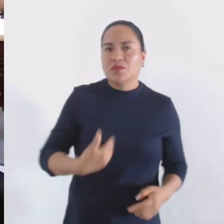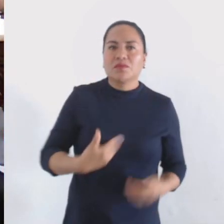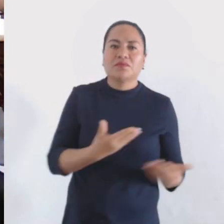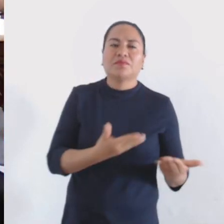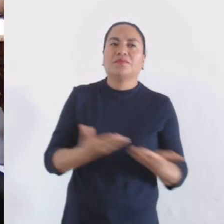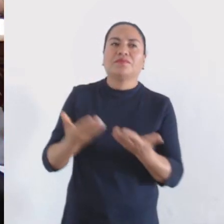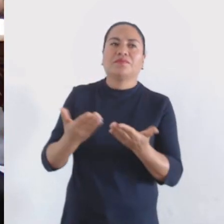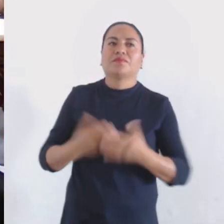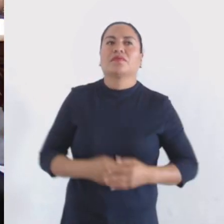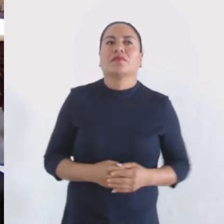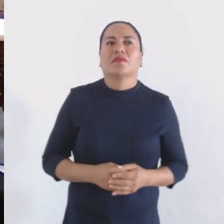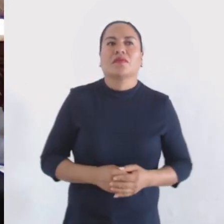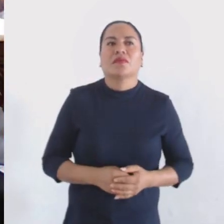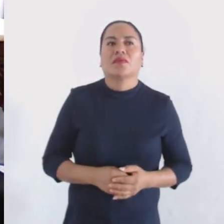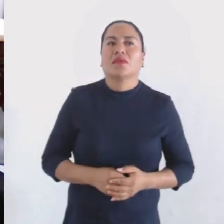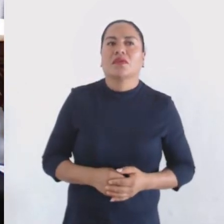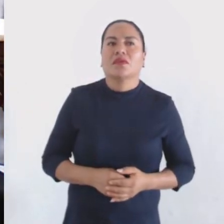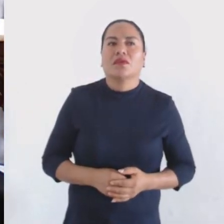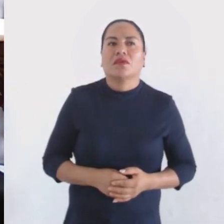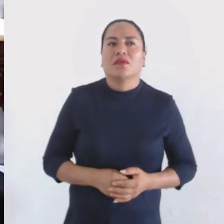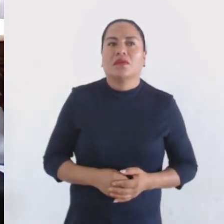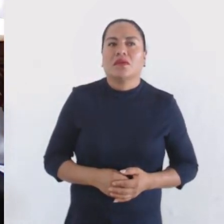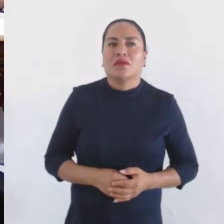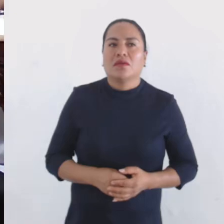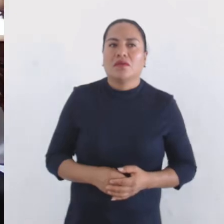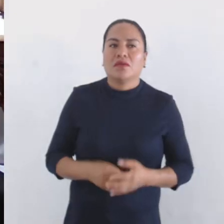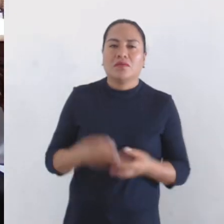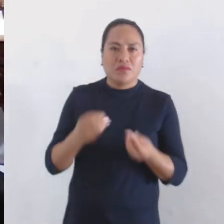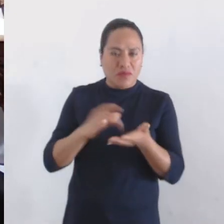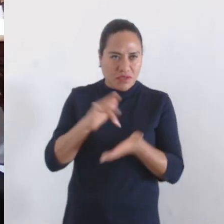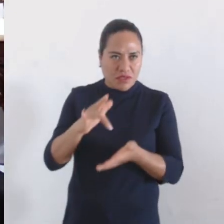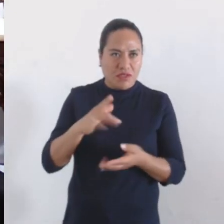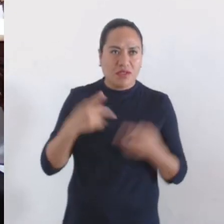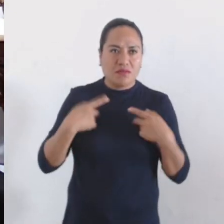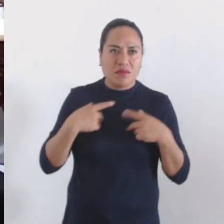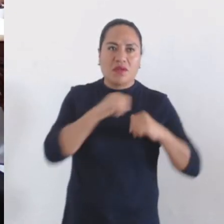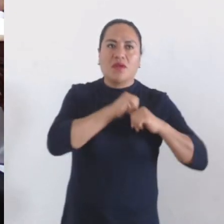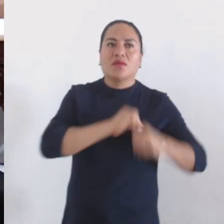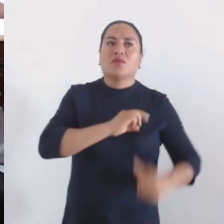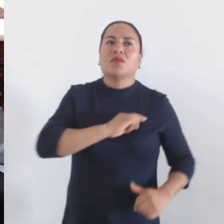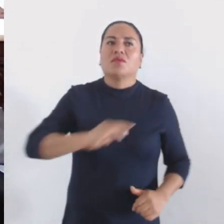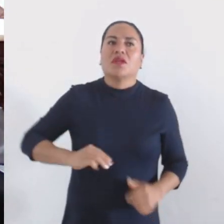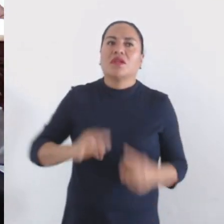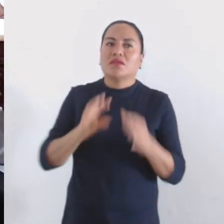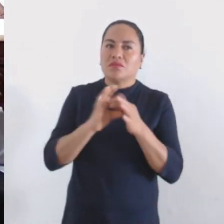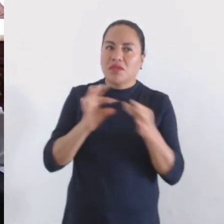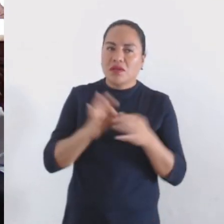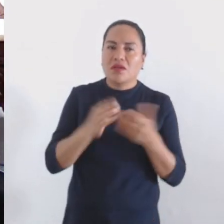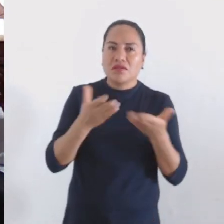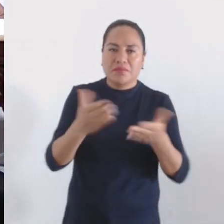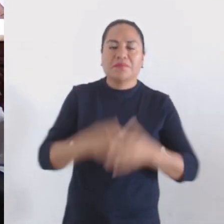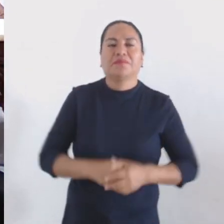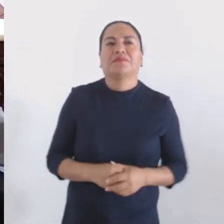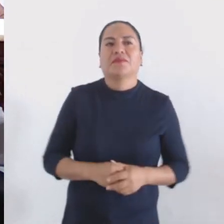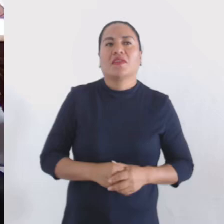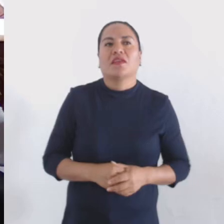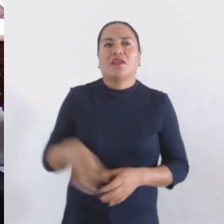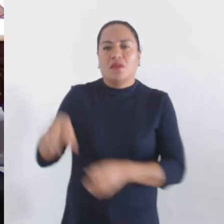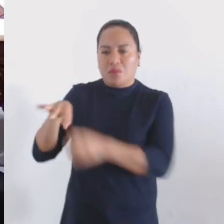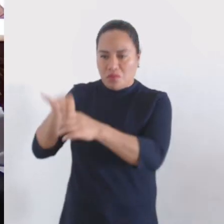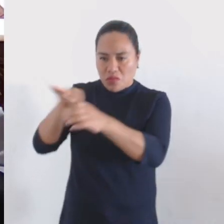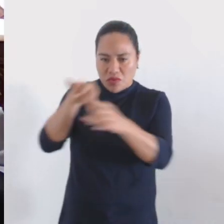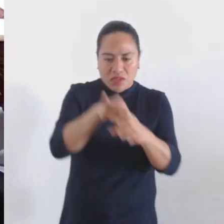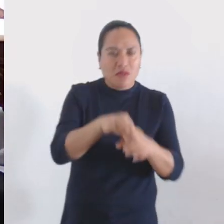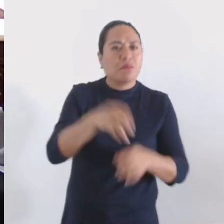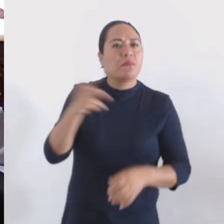señoras y señores concejales? Muchas gracias. Someta la aprobación de este honorable cabildo del dictamen con el que acabo de dar cuenta. En votación